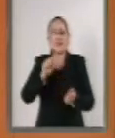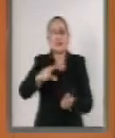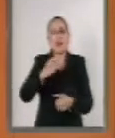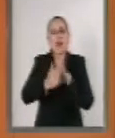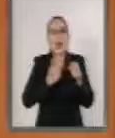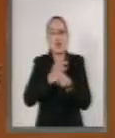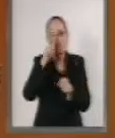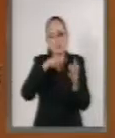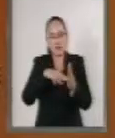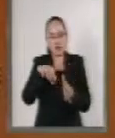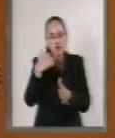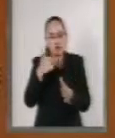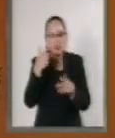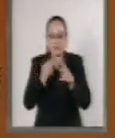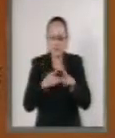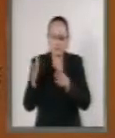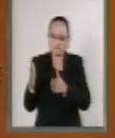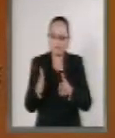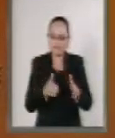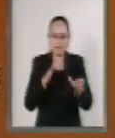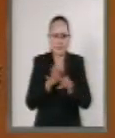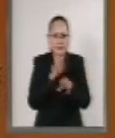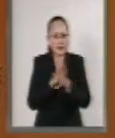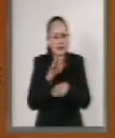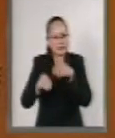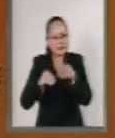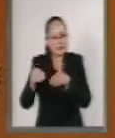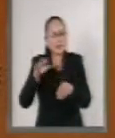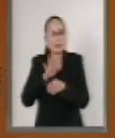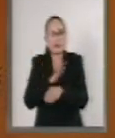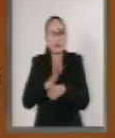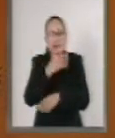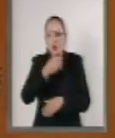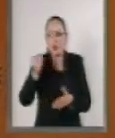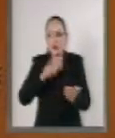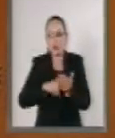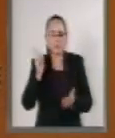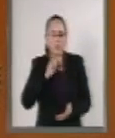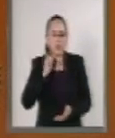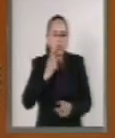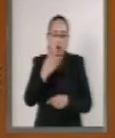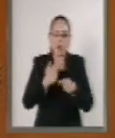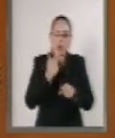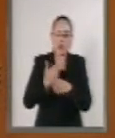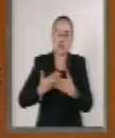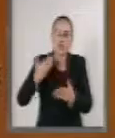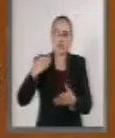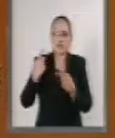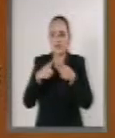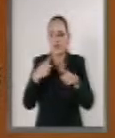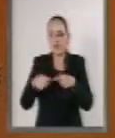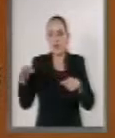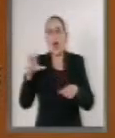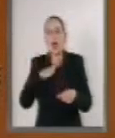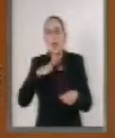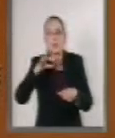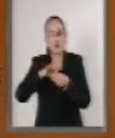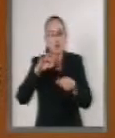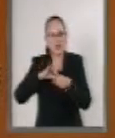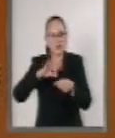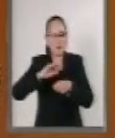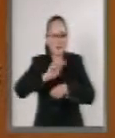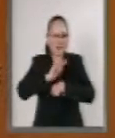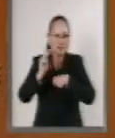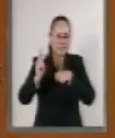2011 y a lo largo del año pasado se llevaron a cabo importantes acontecimientos como la elección del Presidente de la República,